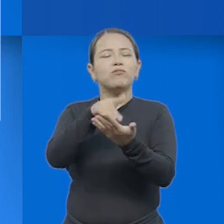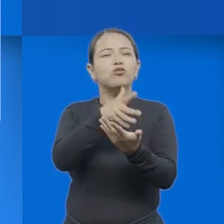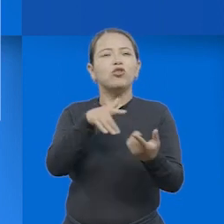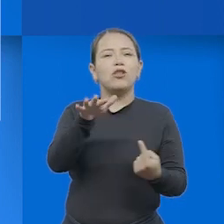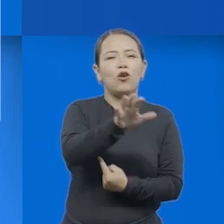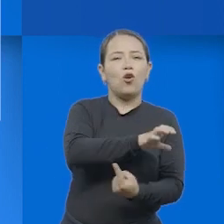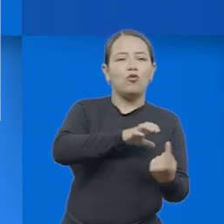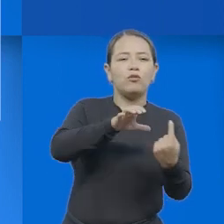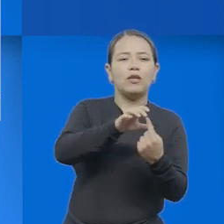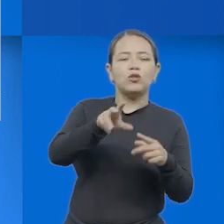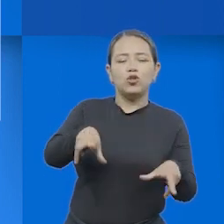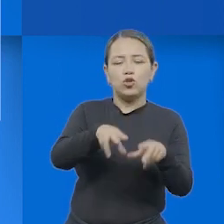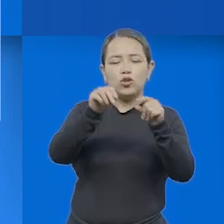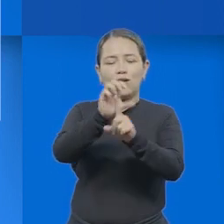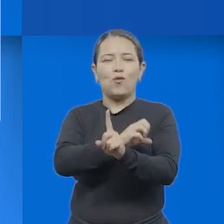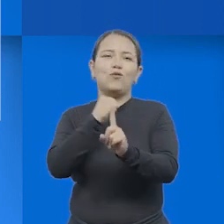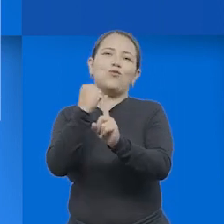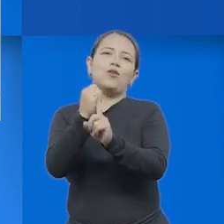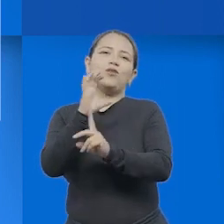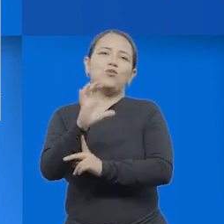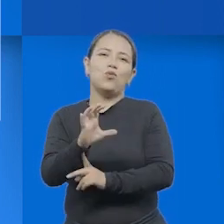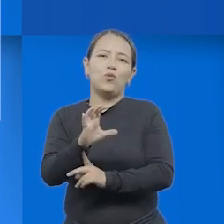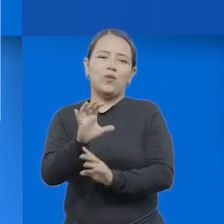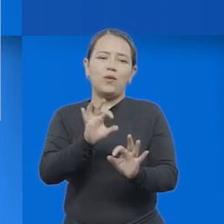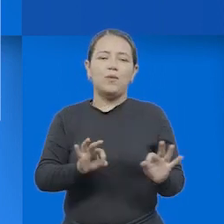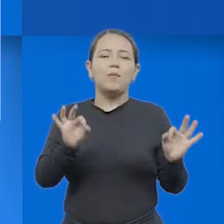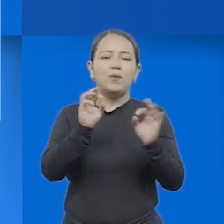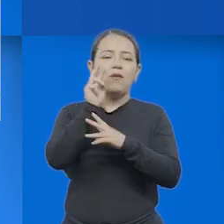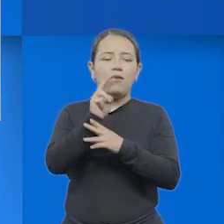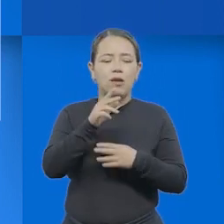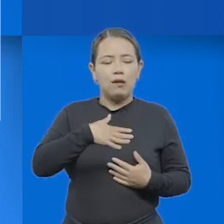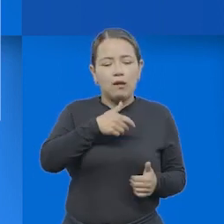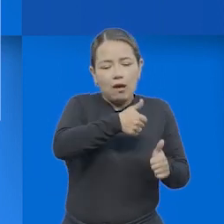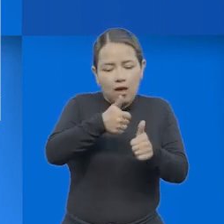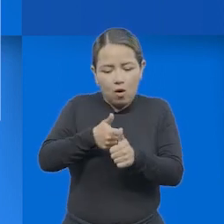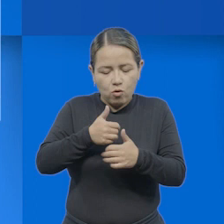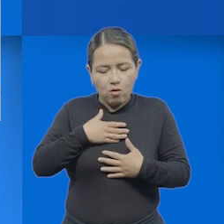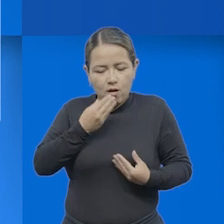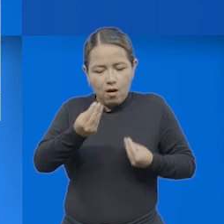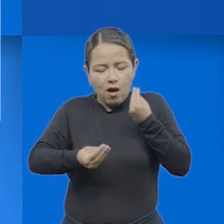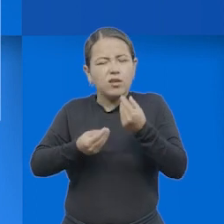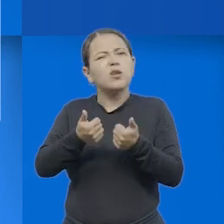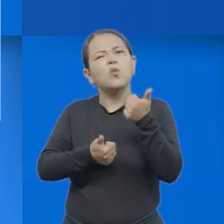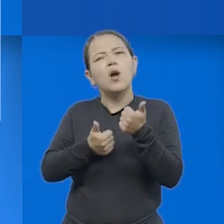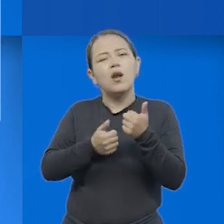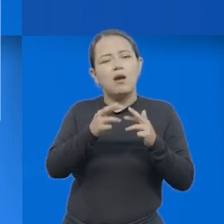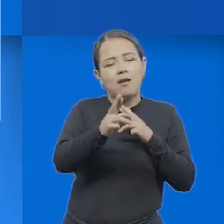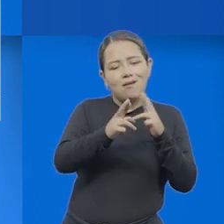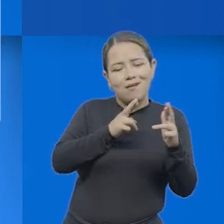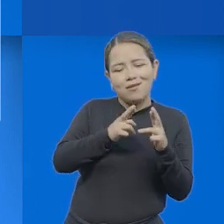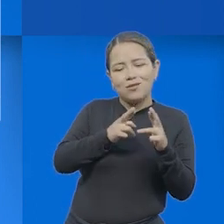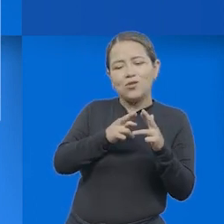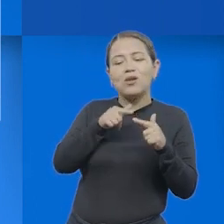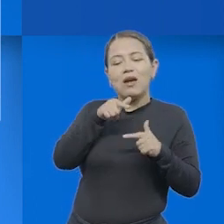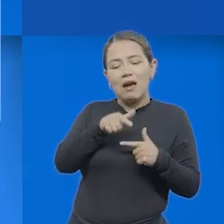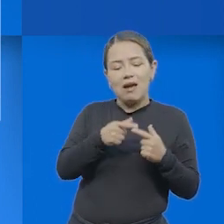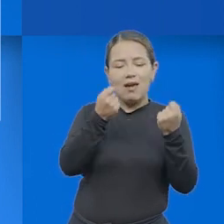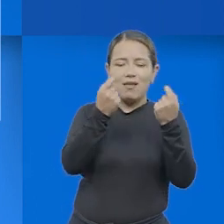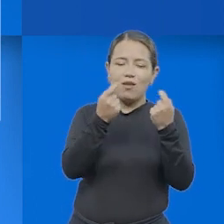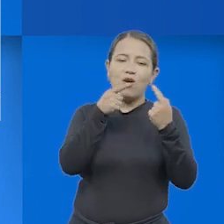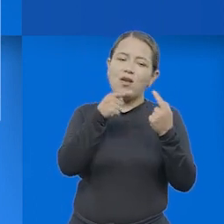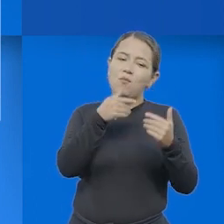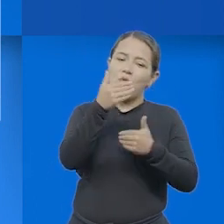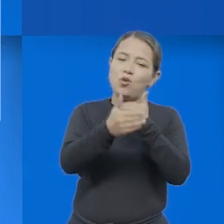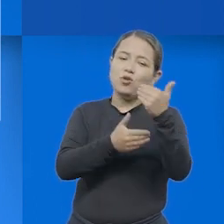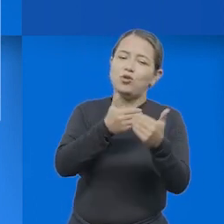en un contexto sociocultural y allí podemos, de manera individual, tener una relación en